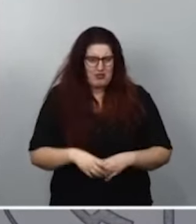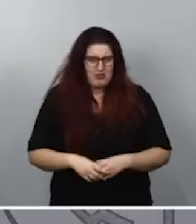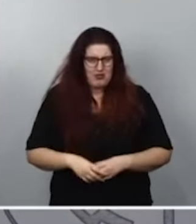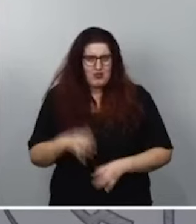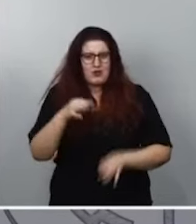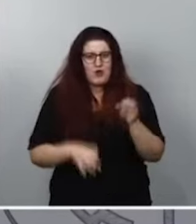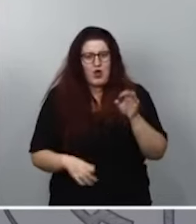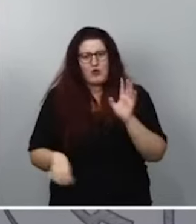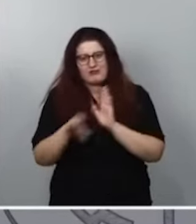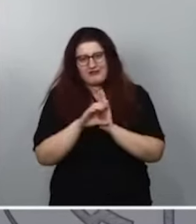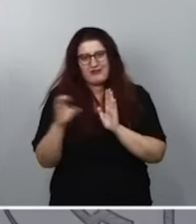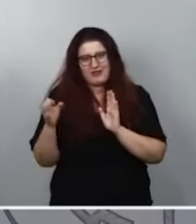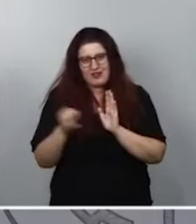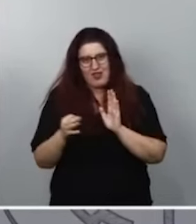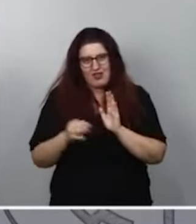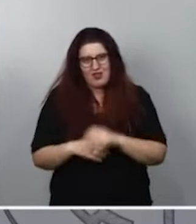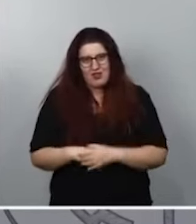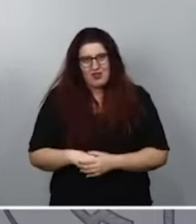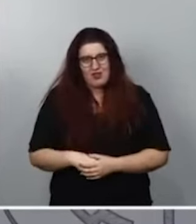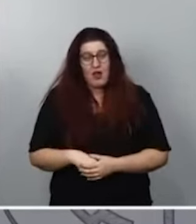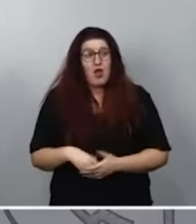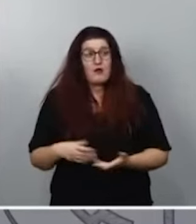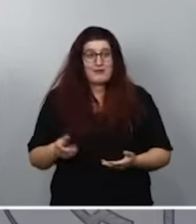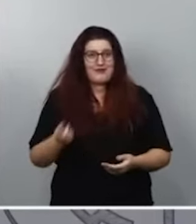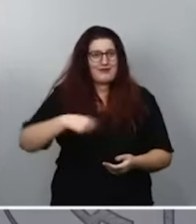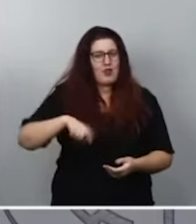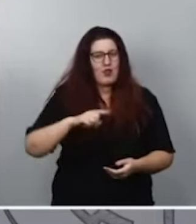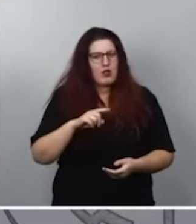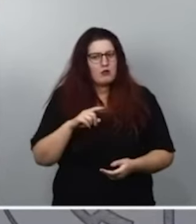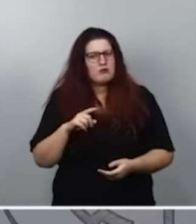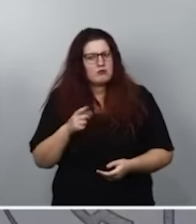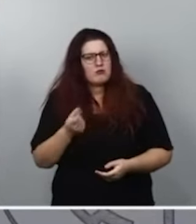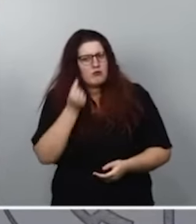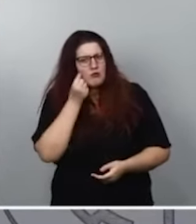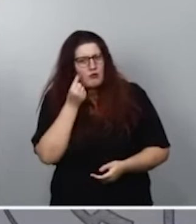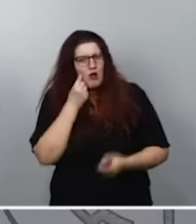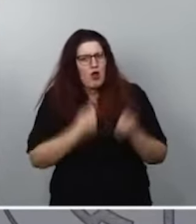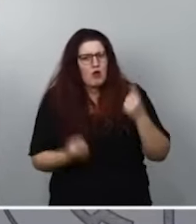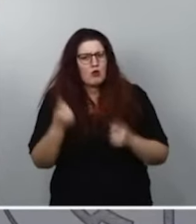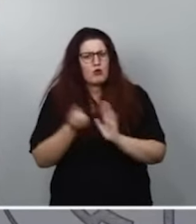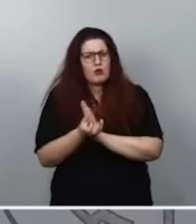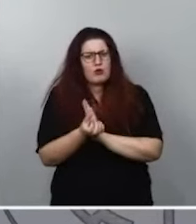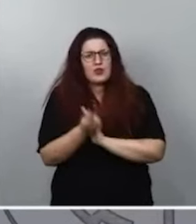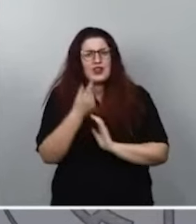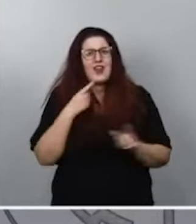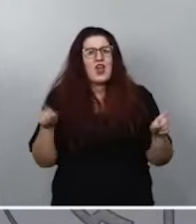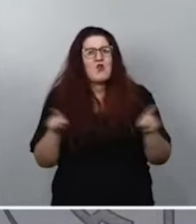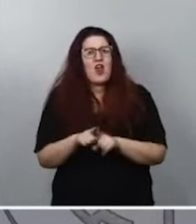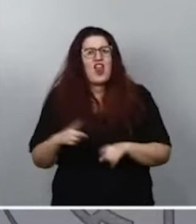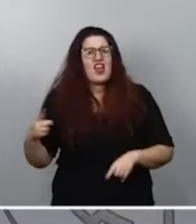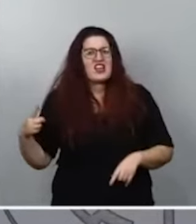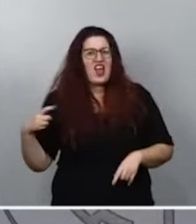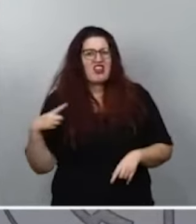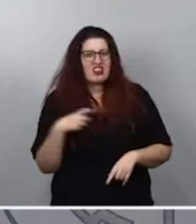Tribunal Constitucional, del que, por cierto, hemos llegado a escuchar algunos de sus portavoces denominarlo como el cáncer del Estado de Derecho.